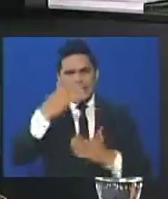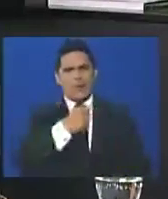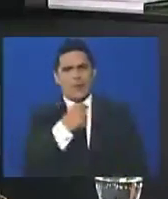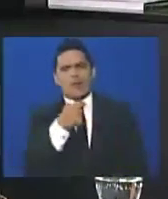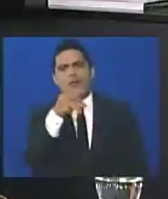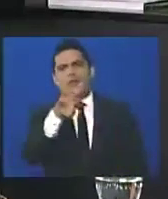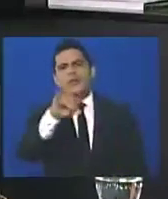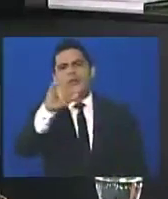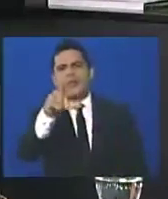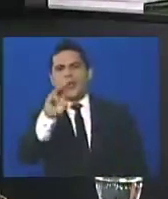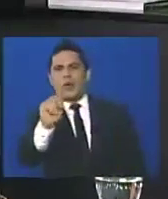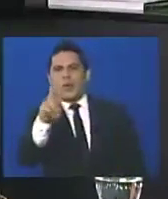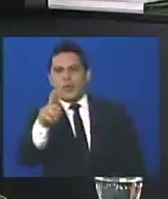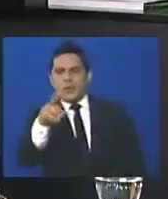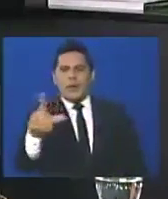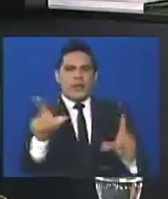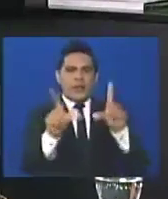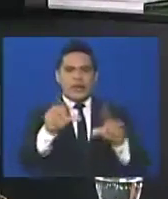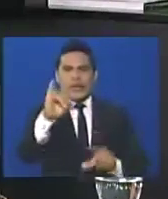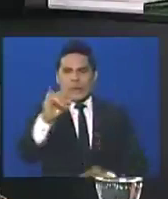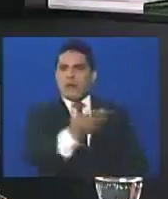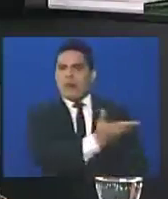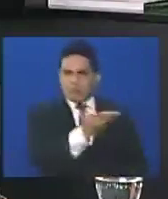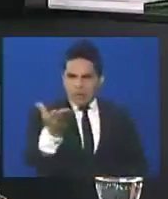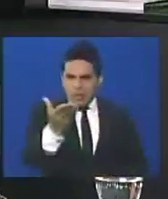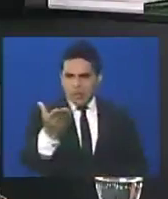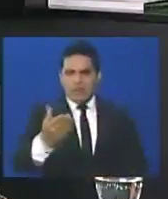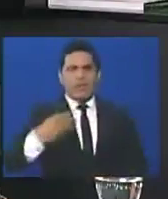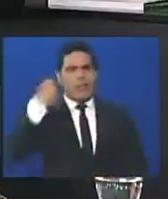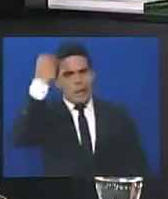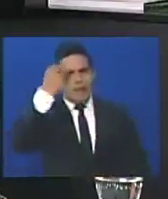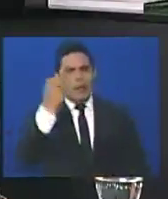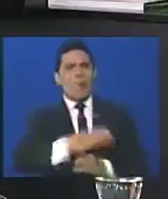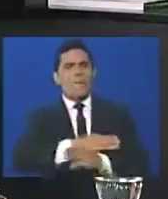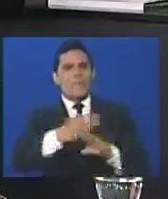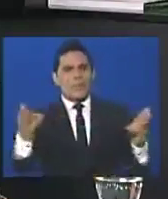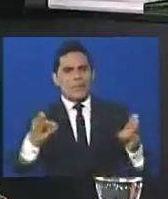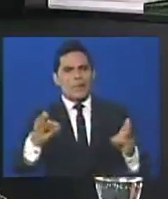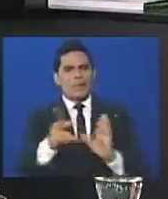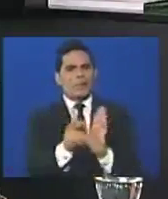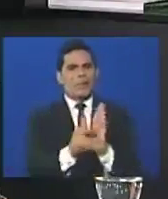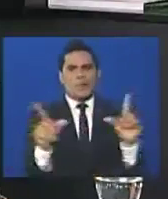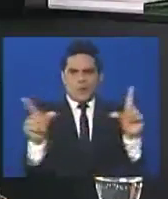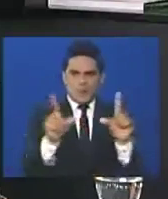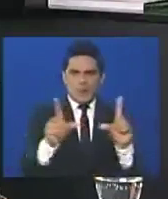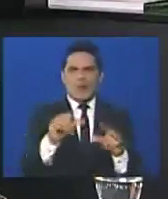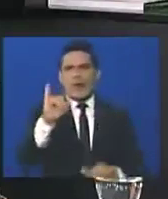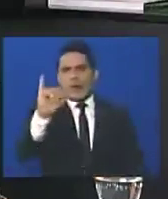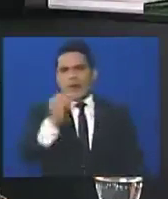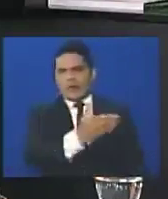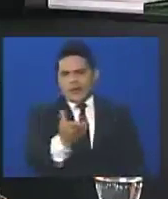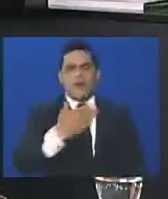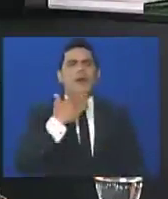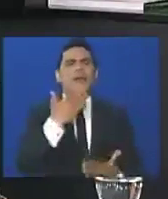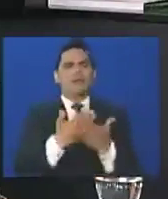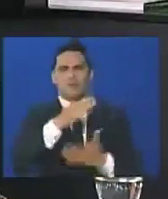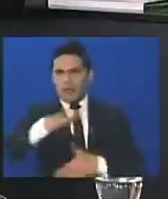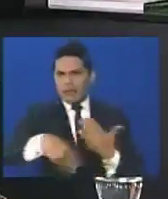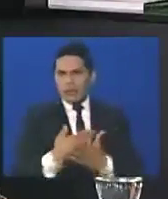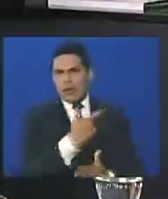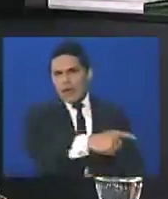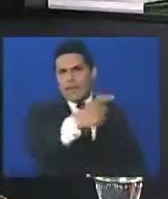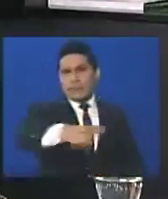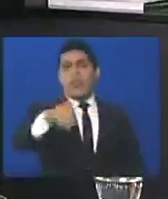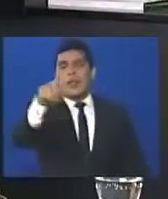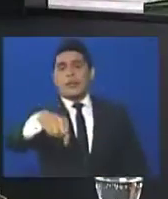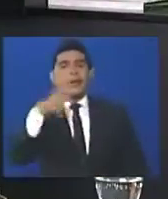Rosas a través de Canalí para ti, en esta balanza de la opinión pública en Canalí, agradeciendo a todos nuestros